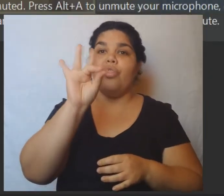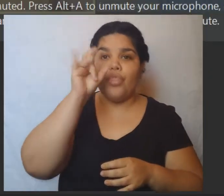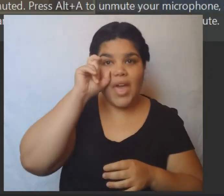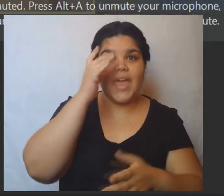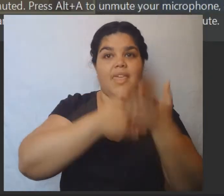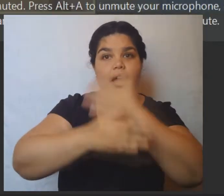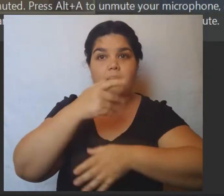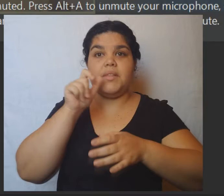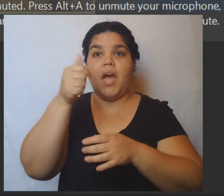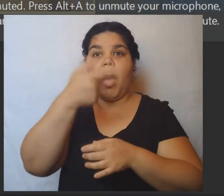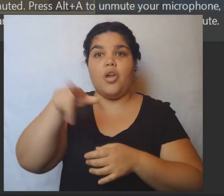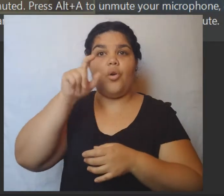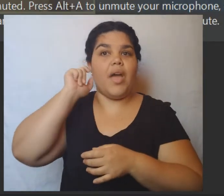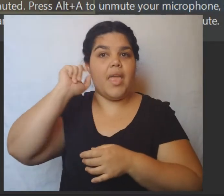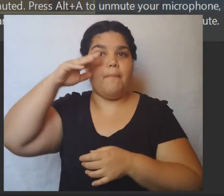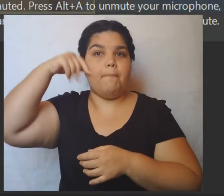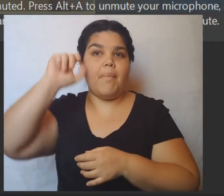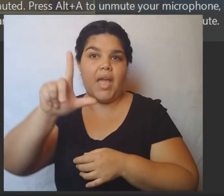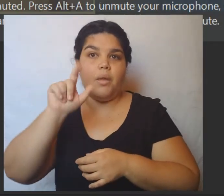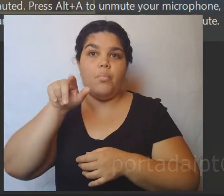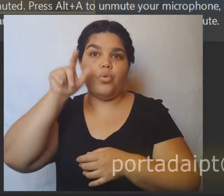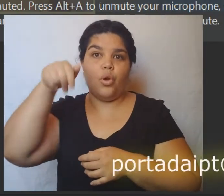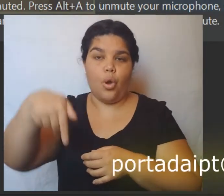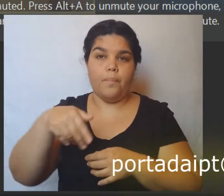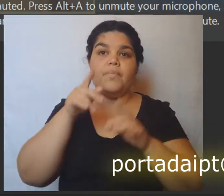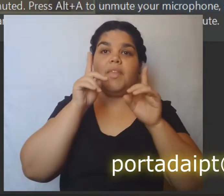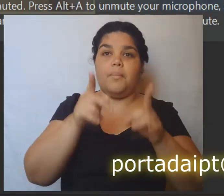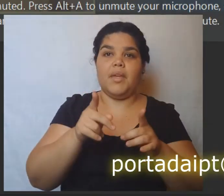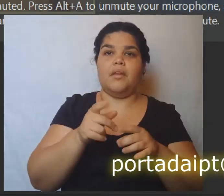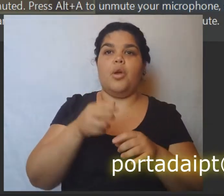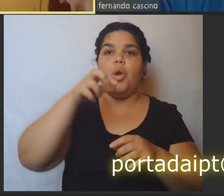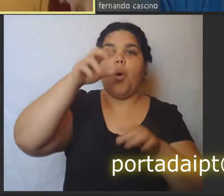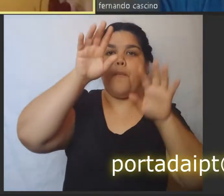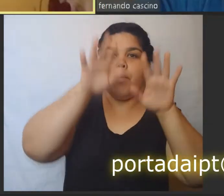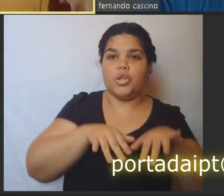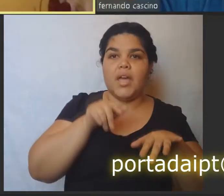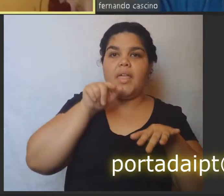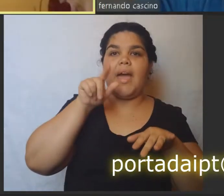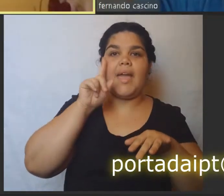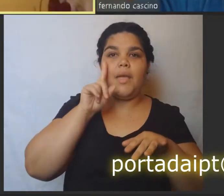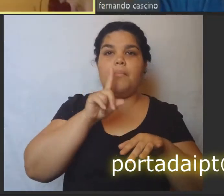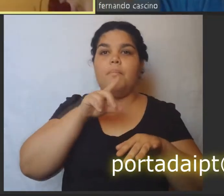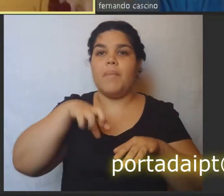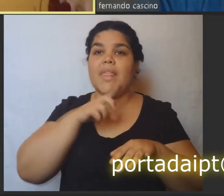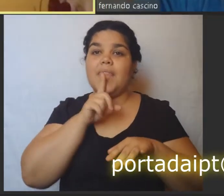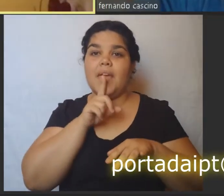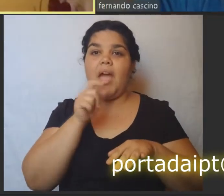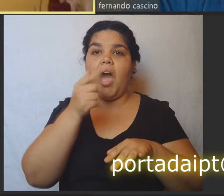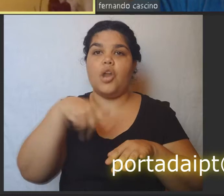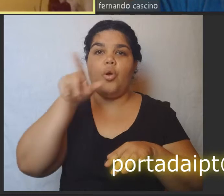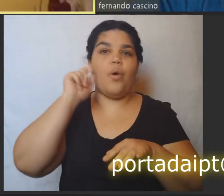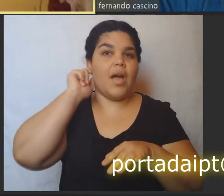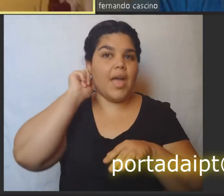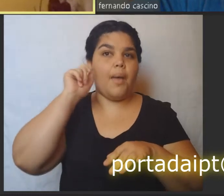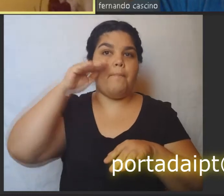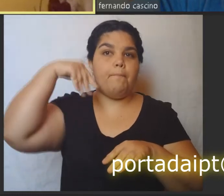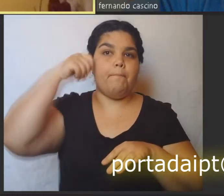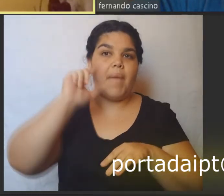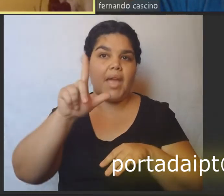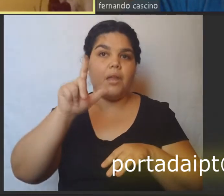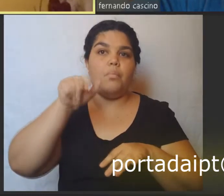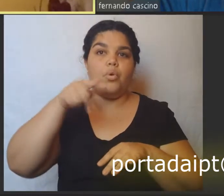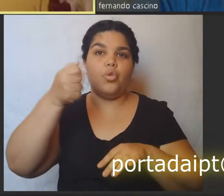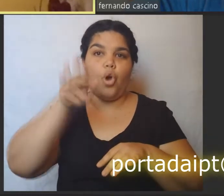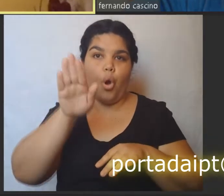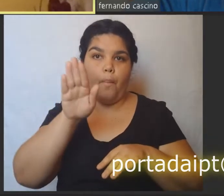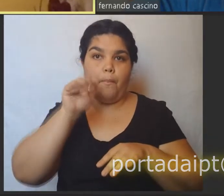arroba gmail.com o a portada ipt arroba gmail.com esto se va a estar